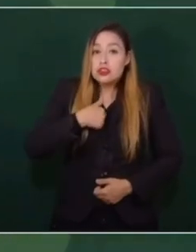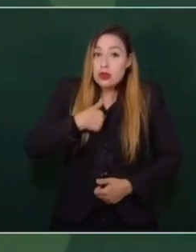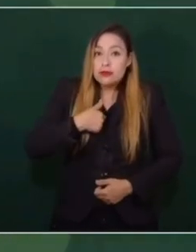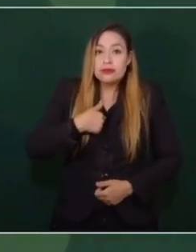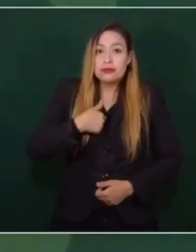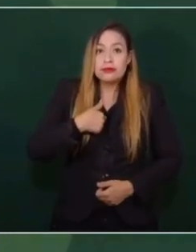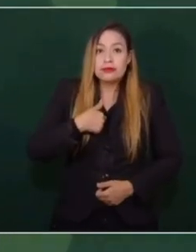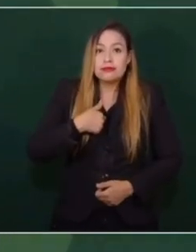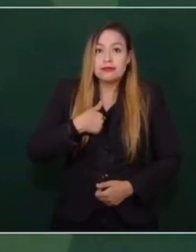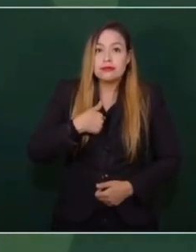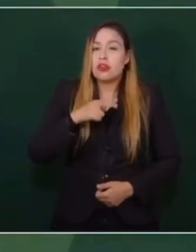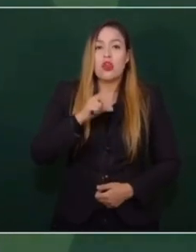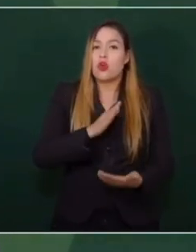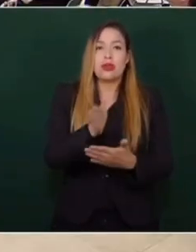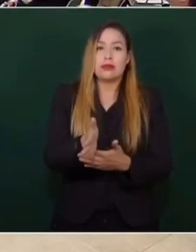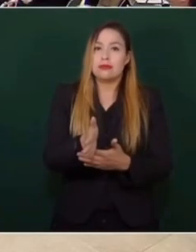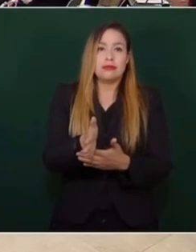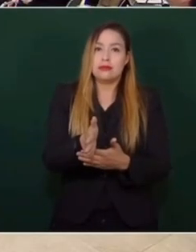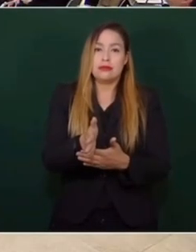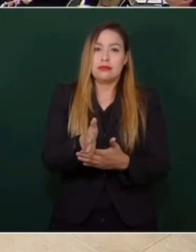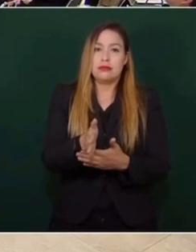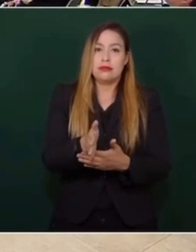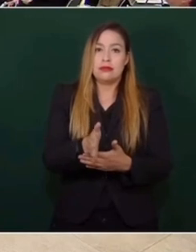en definitiva, no asistiría. ¿Puede?